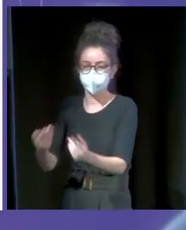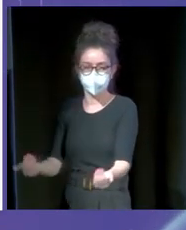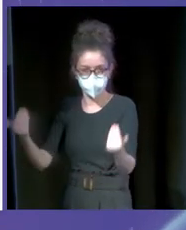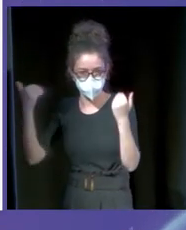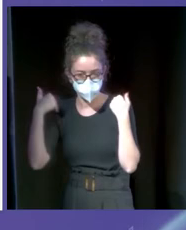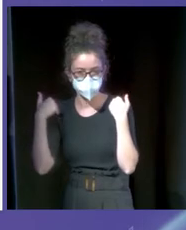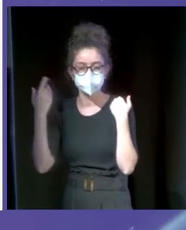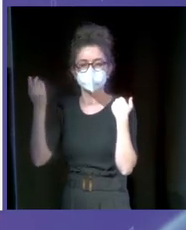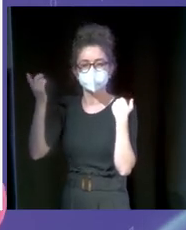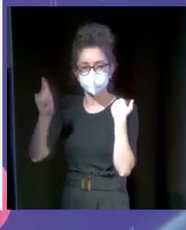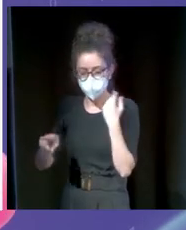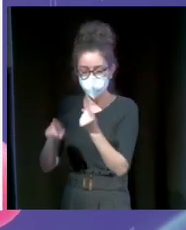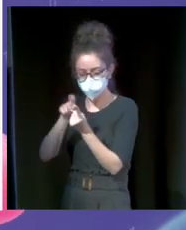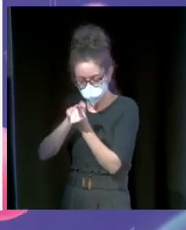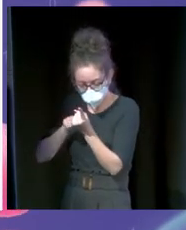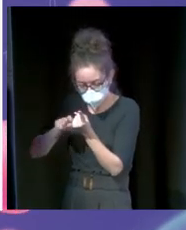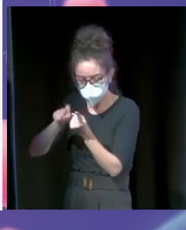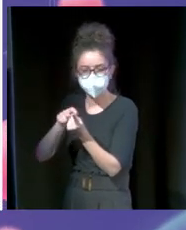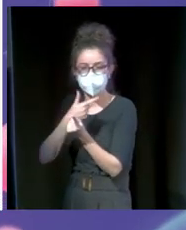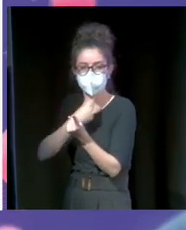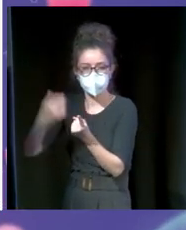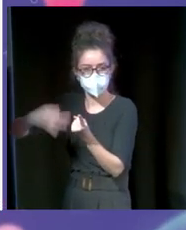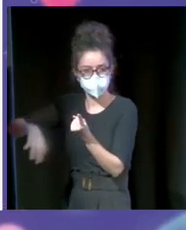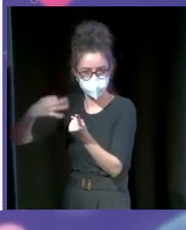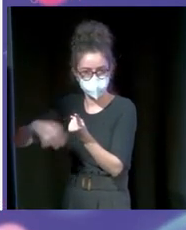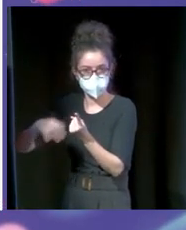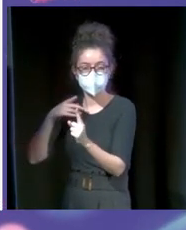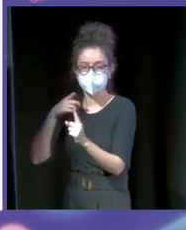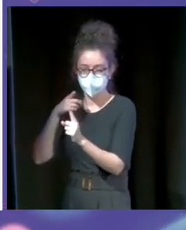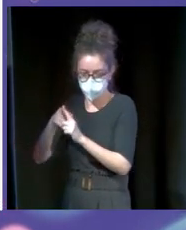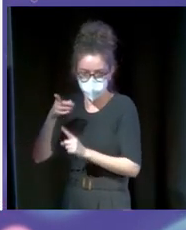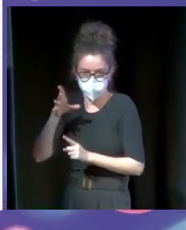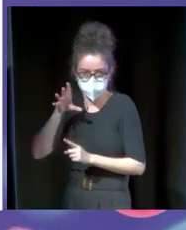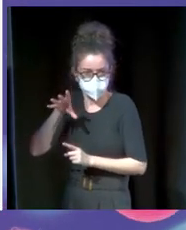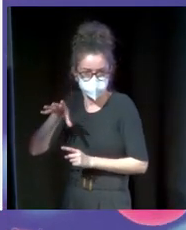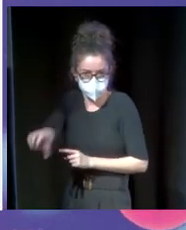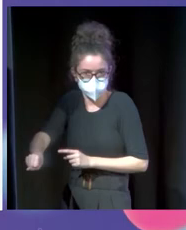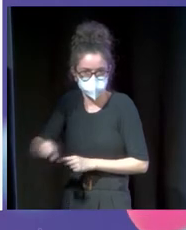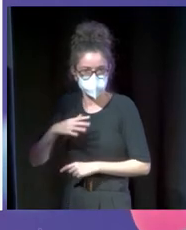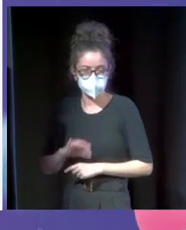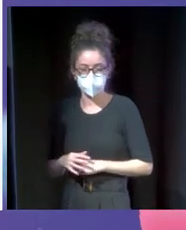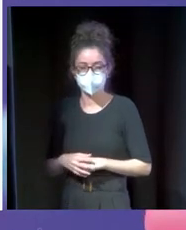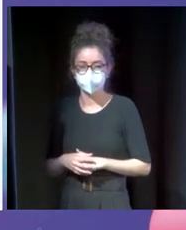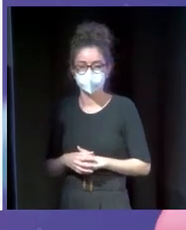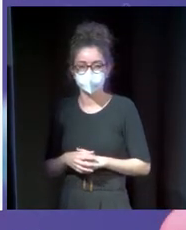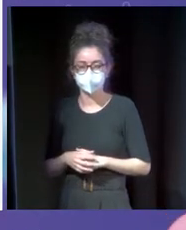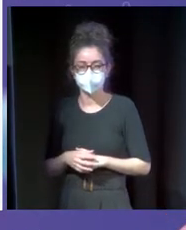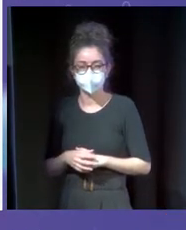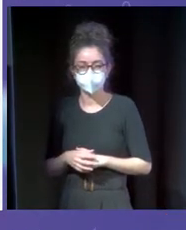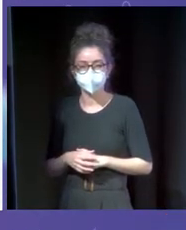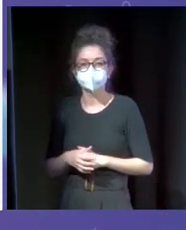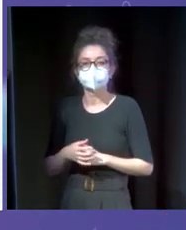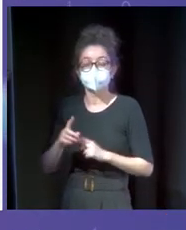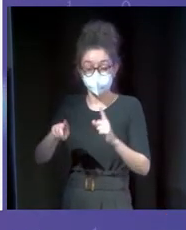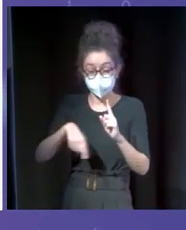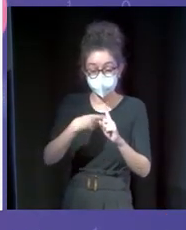que el user speed sea sencillo, todo para que la conversión sea alta. ¿Qué nos dice también? Pues que el 90